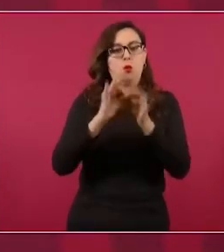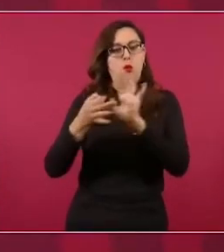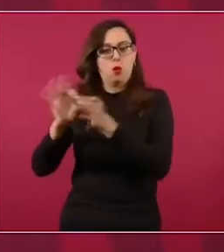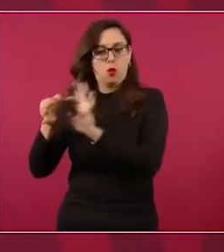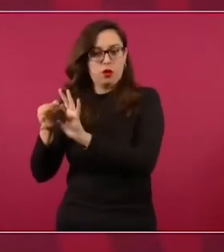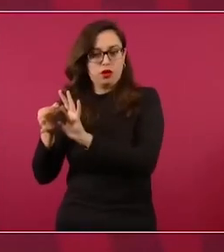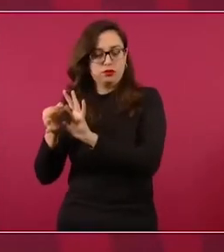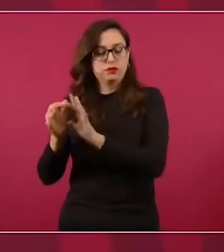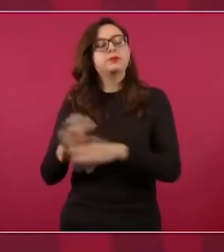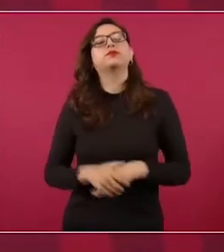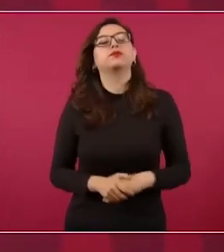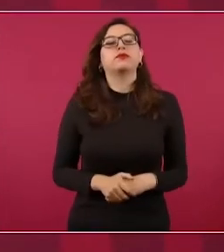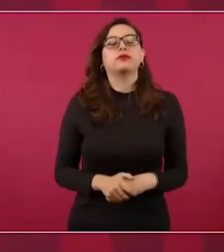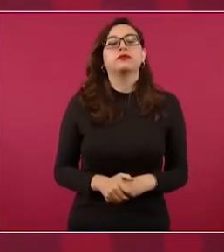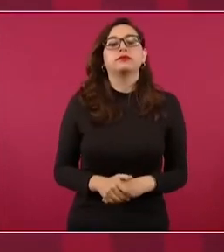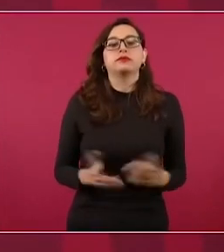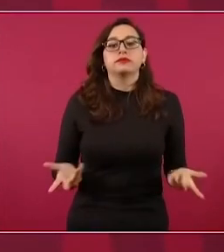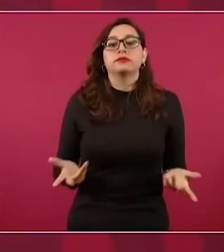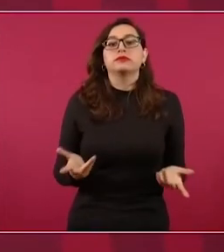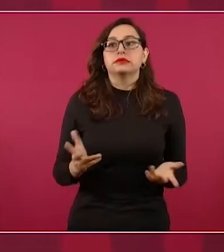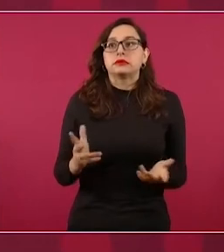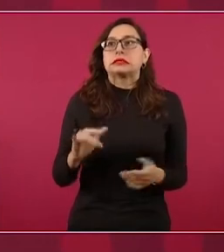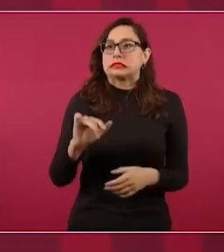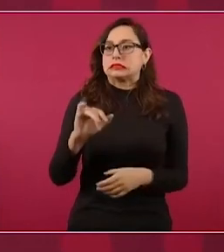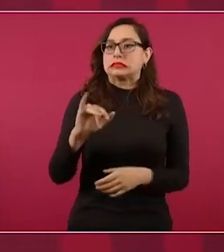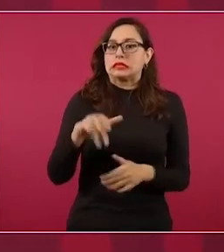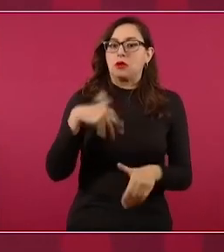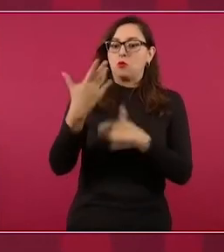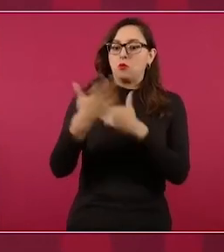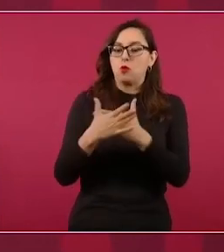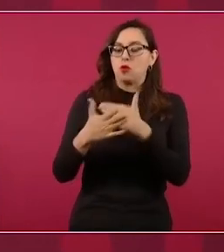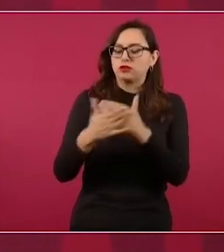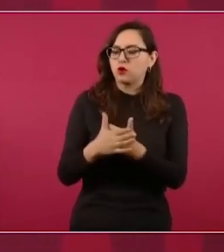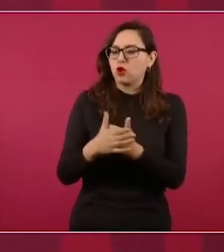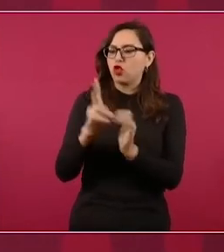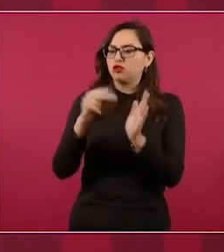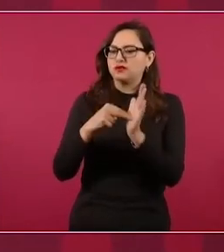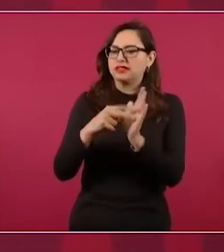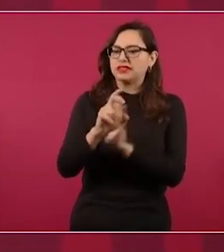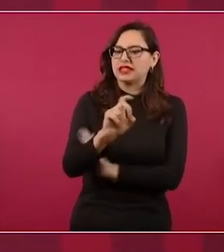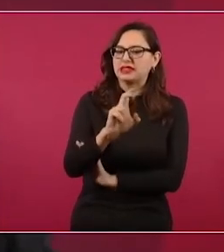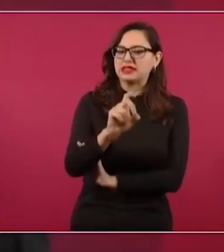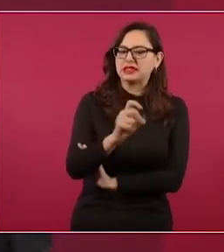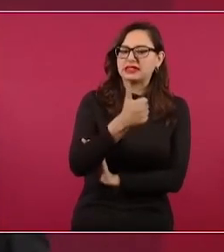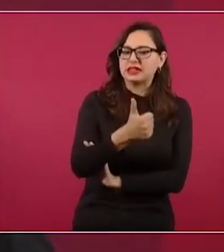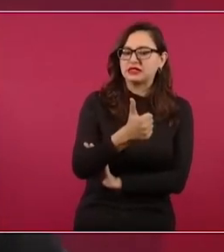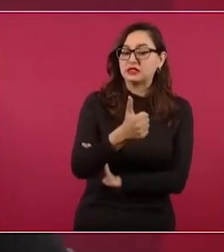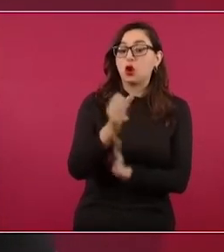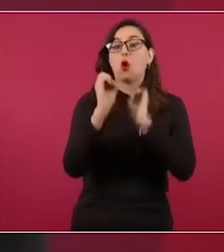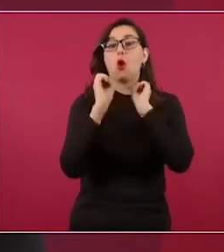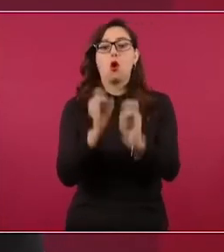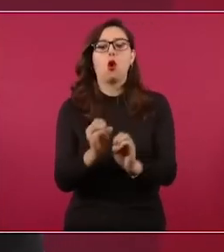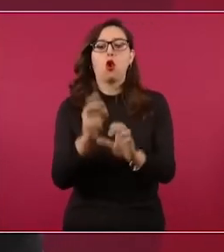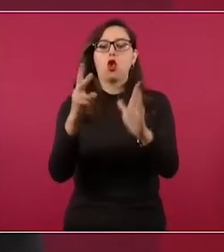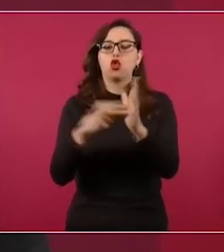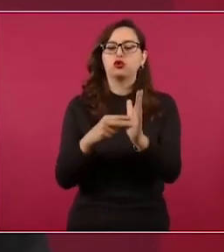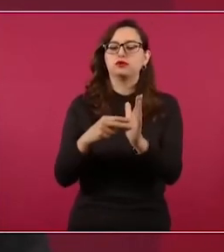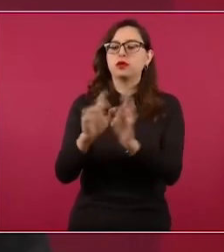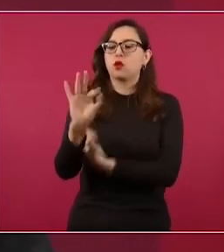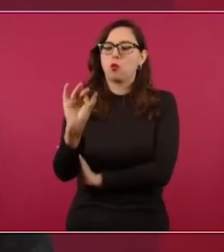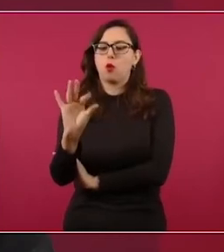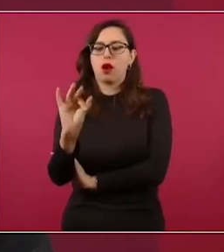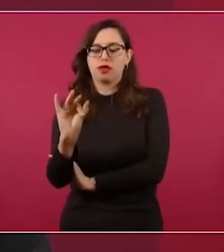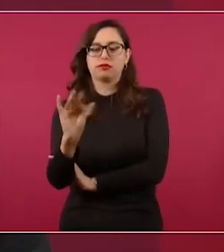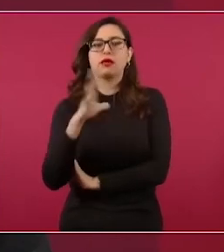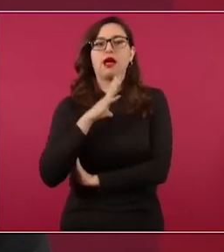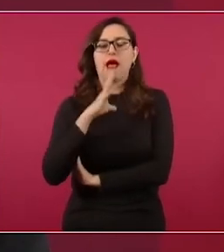discutiendo o se están empezando a presentar para 2036 o 2040. Son esas dos opciones. Entonces,